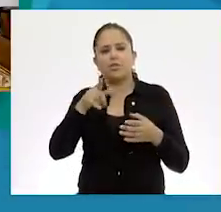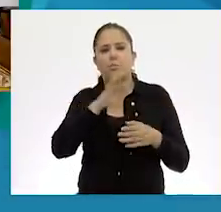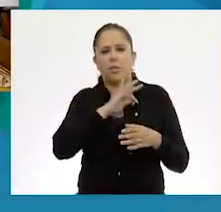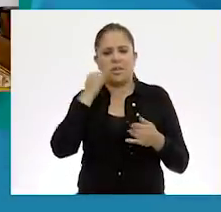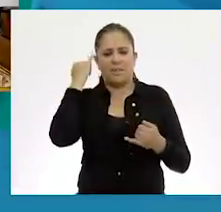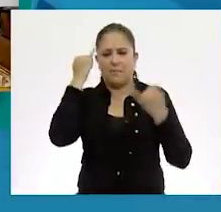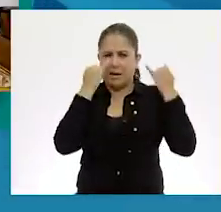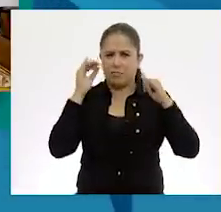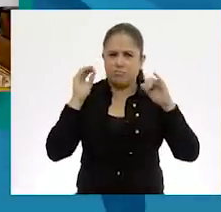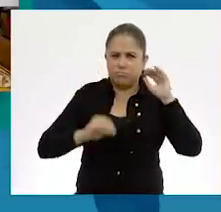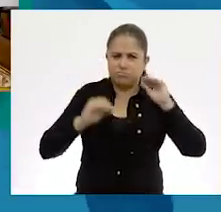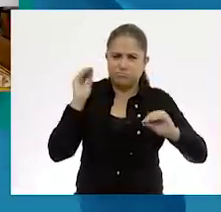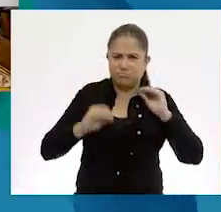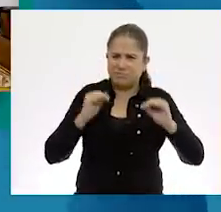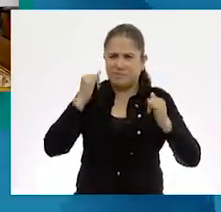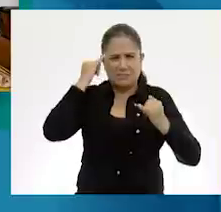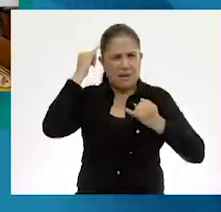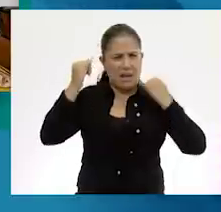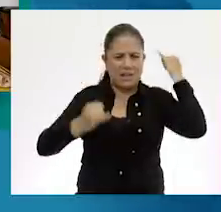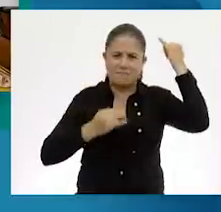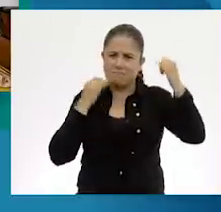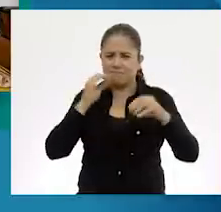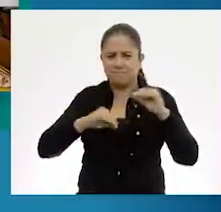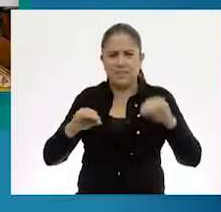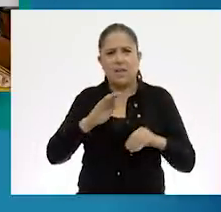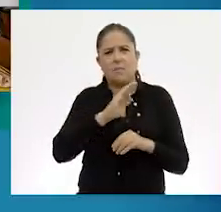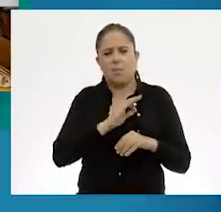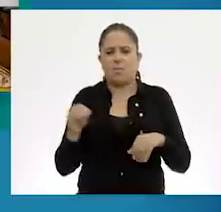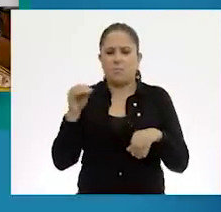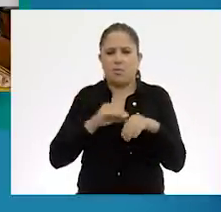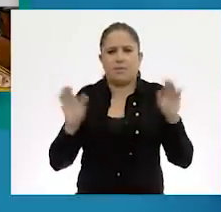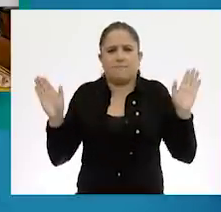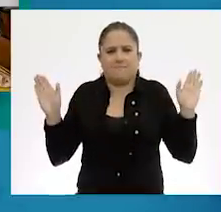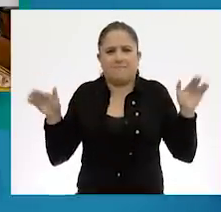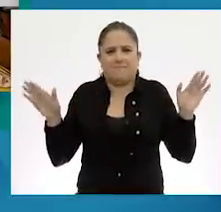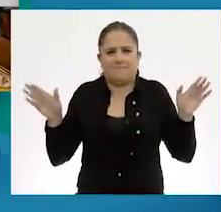volar tu imaginación. Le podemos poner alas.